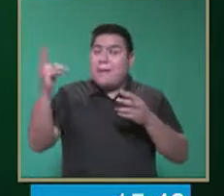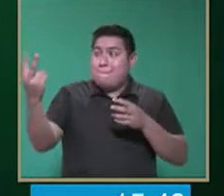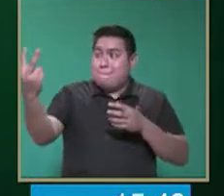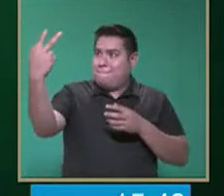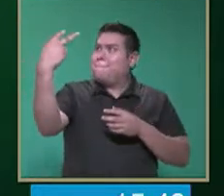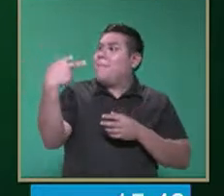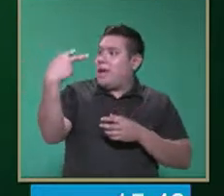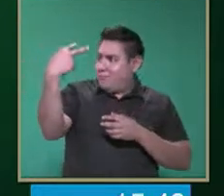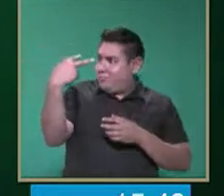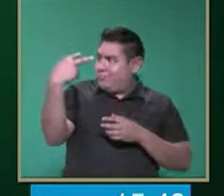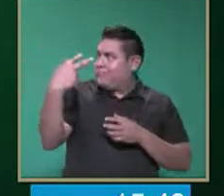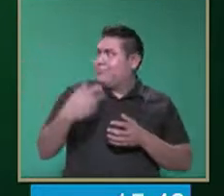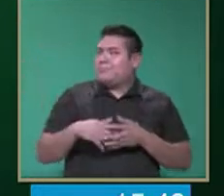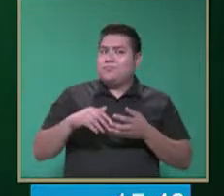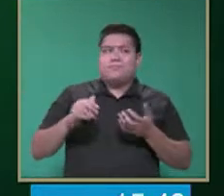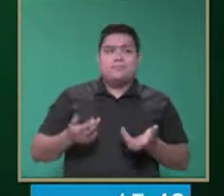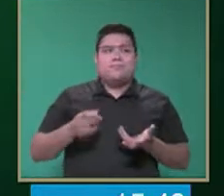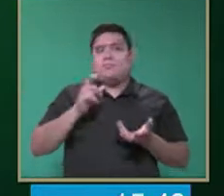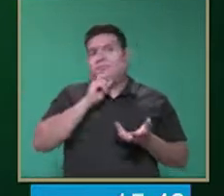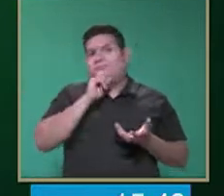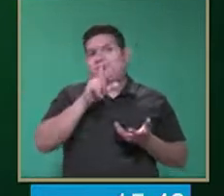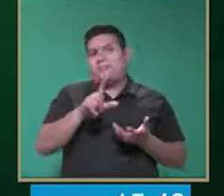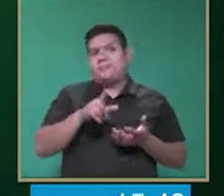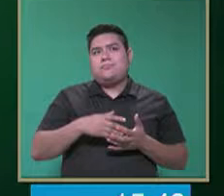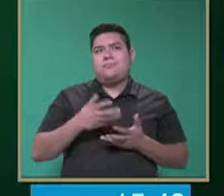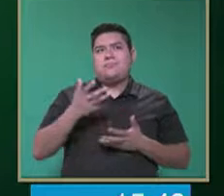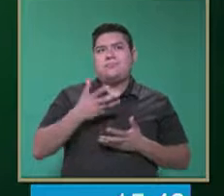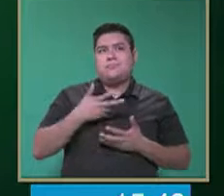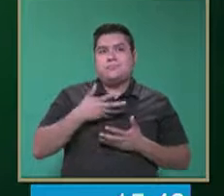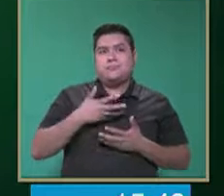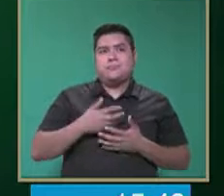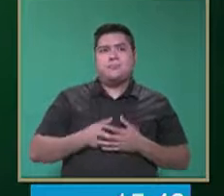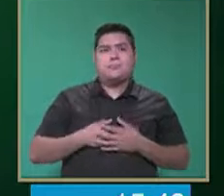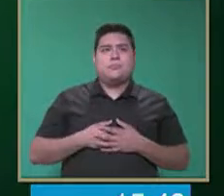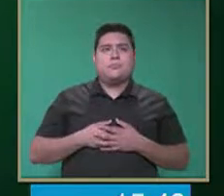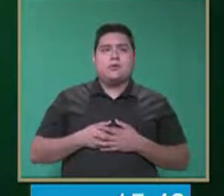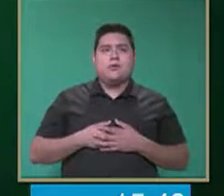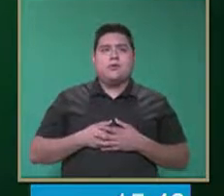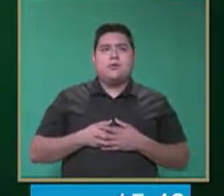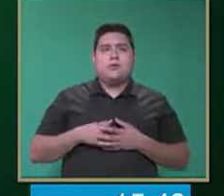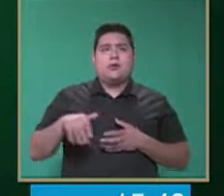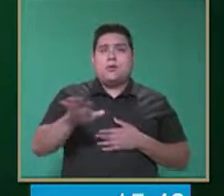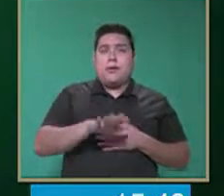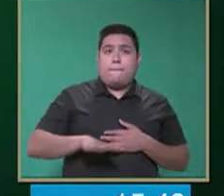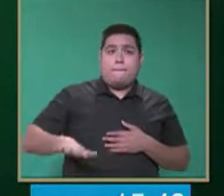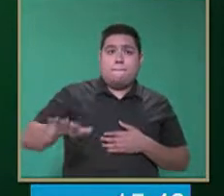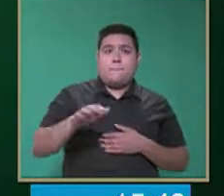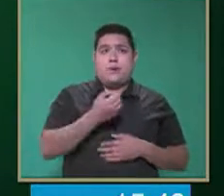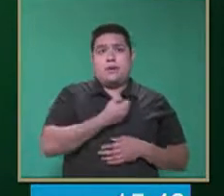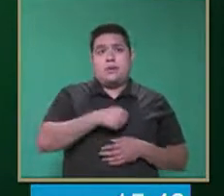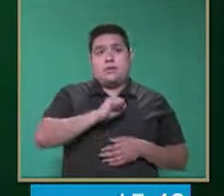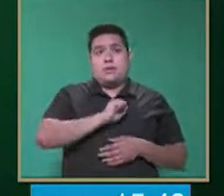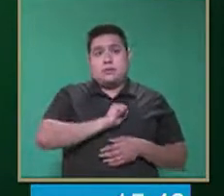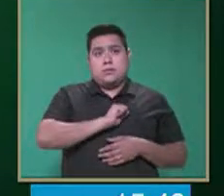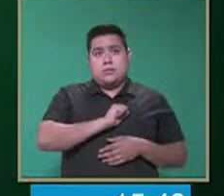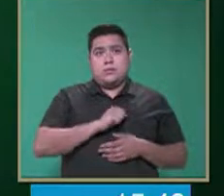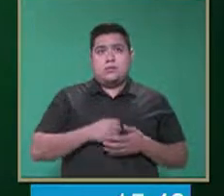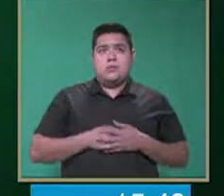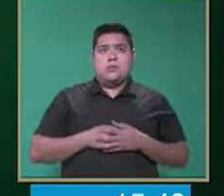venido diciendo. Además, tenemos que ofrecerle un ambiente sano,